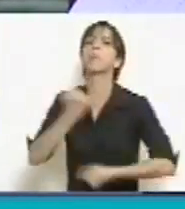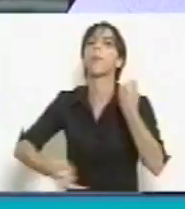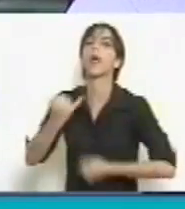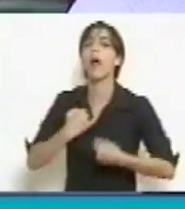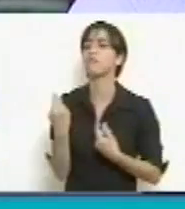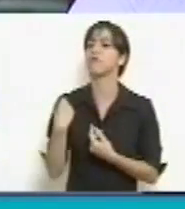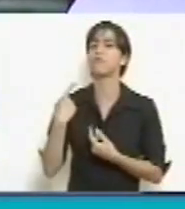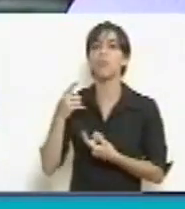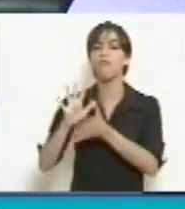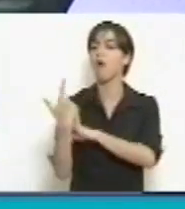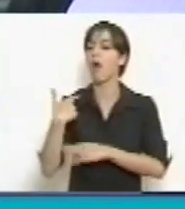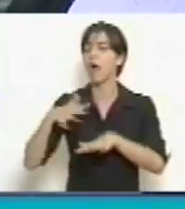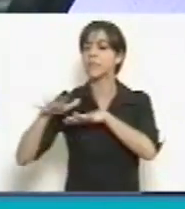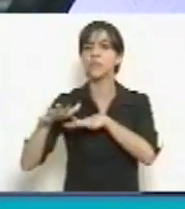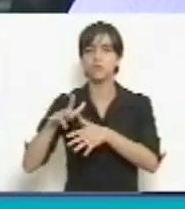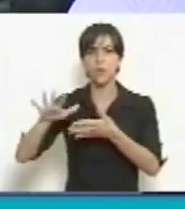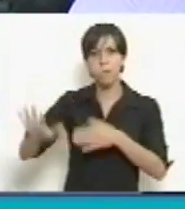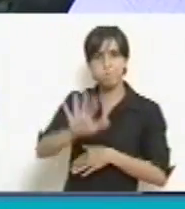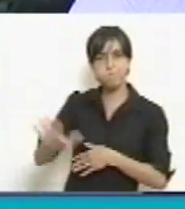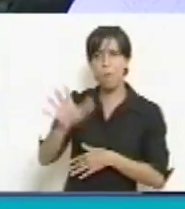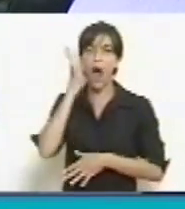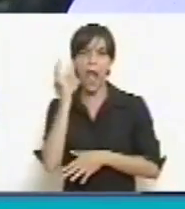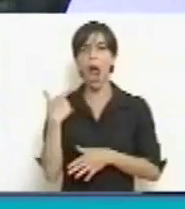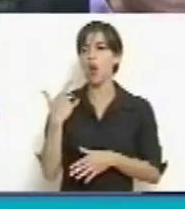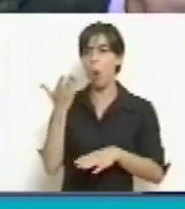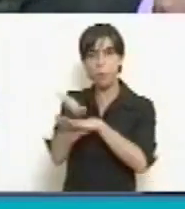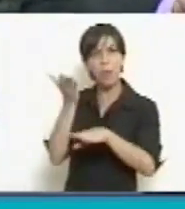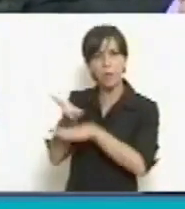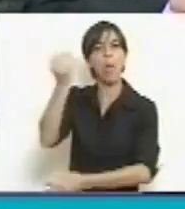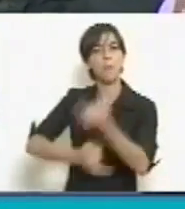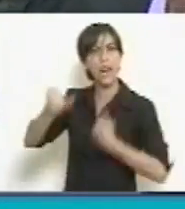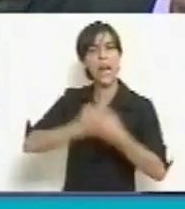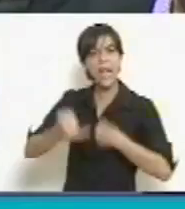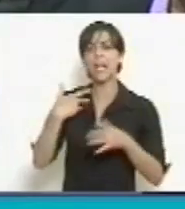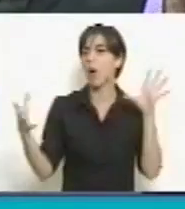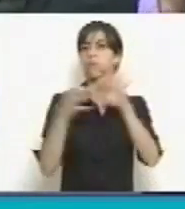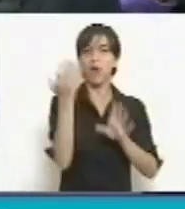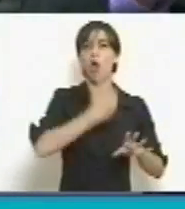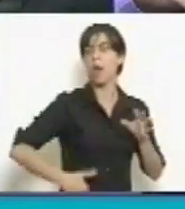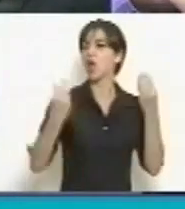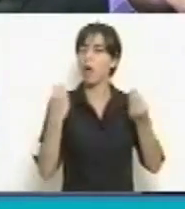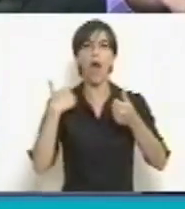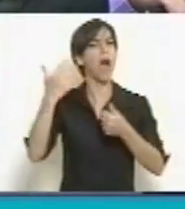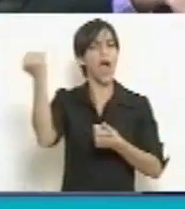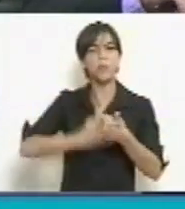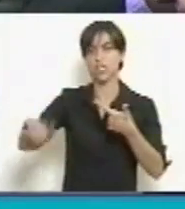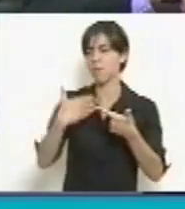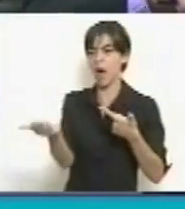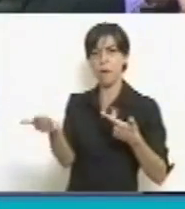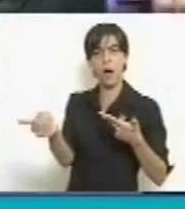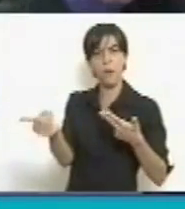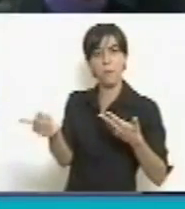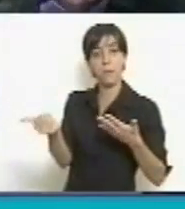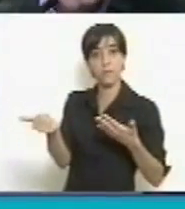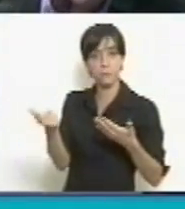explicaciones por qué son cooptadas por este gobierno, explicaciones, le piden explicaciones. Las Madres de Plaza de